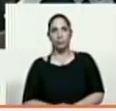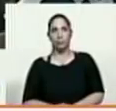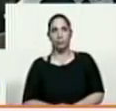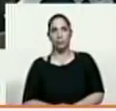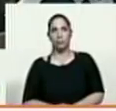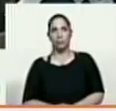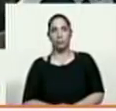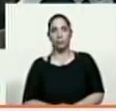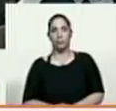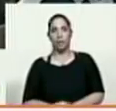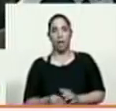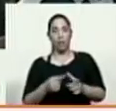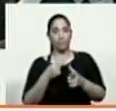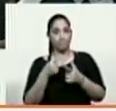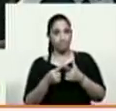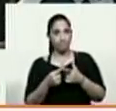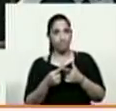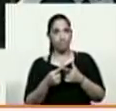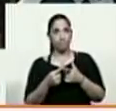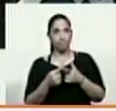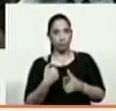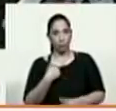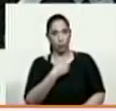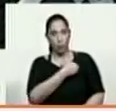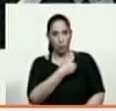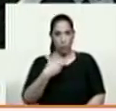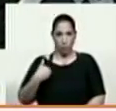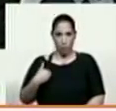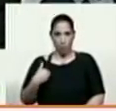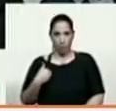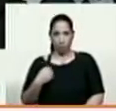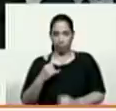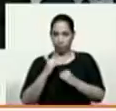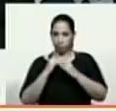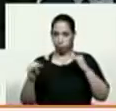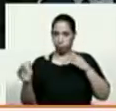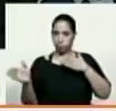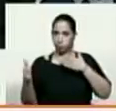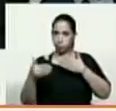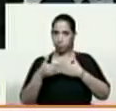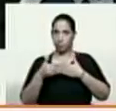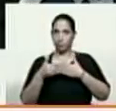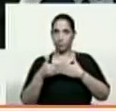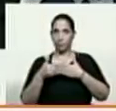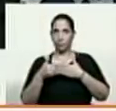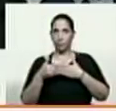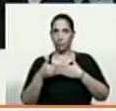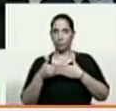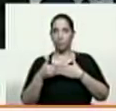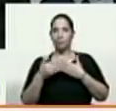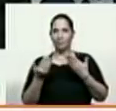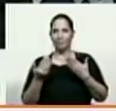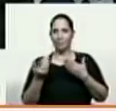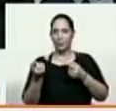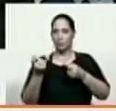sentido yo quiero ya para terminar agregar el colofón de todo esto